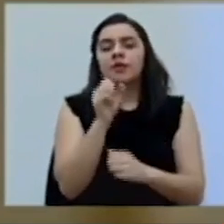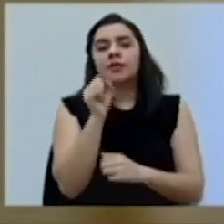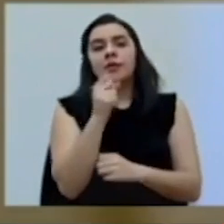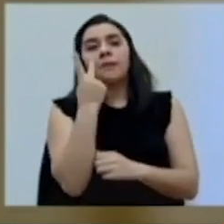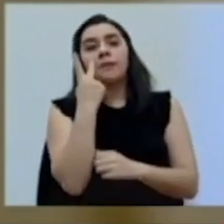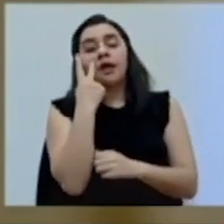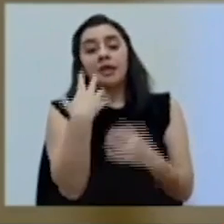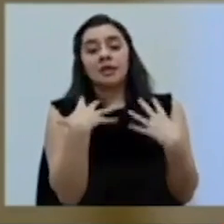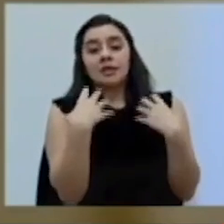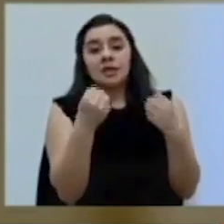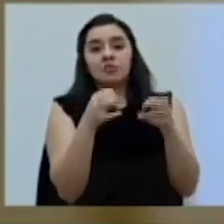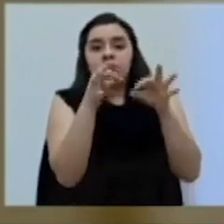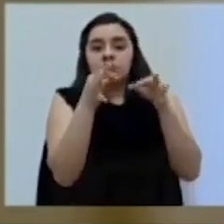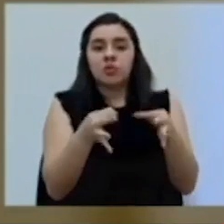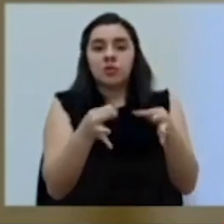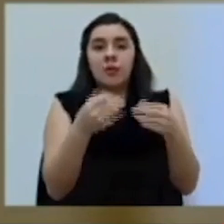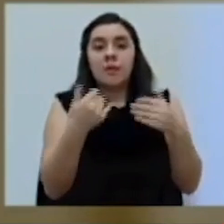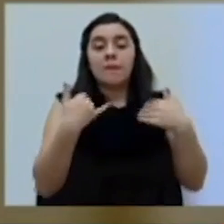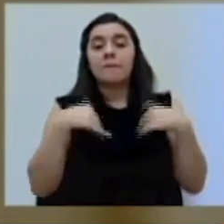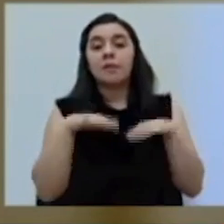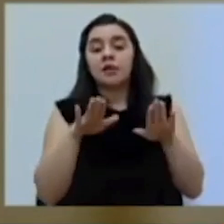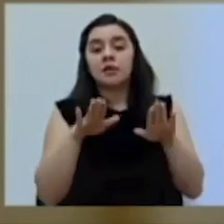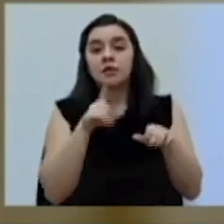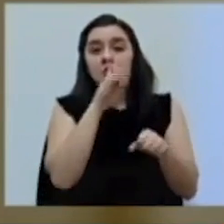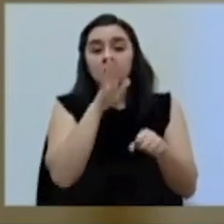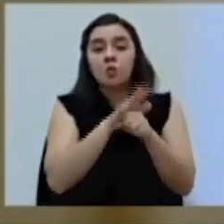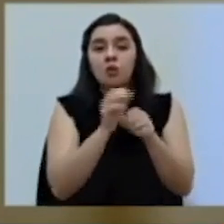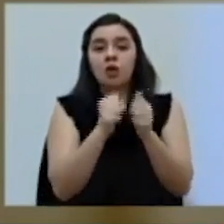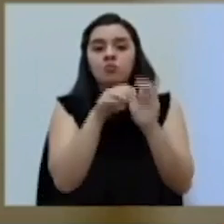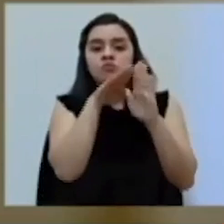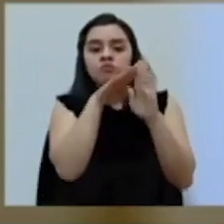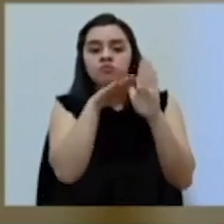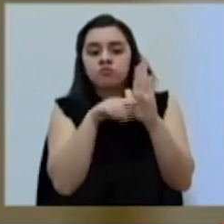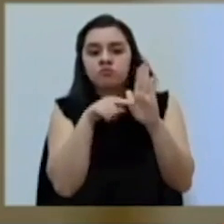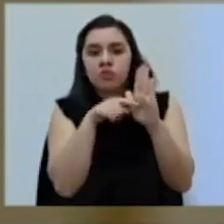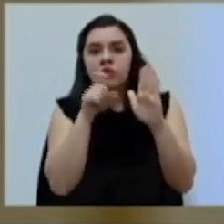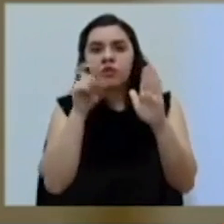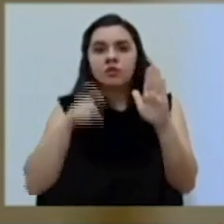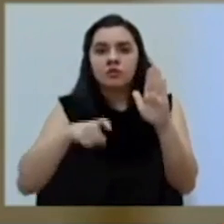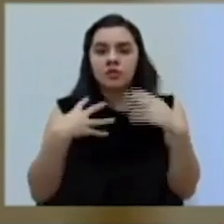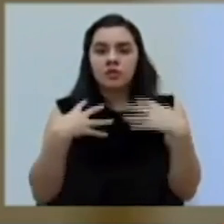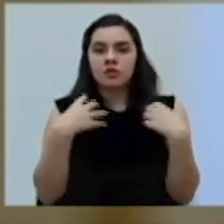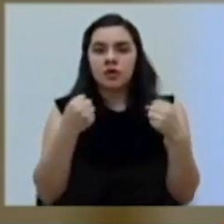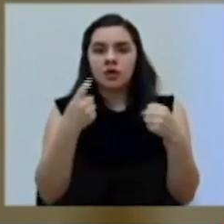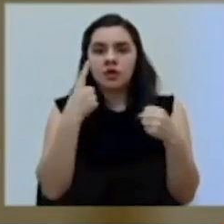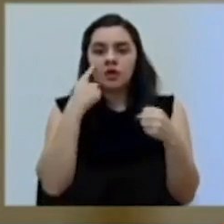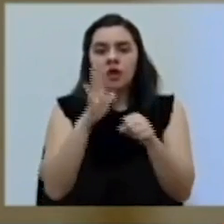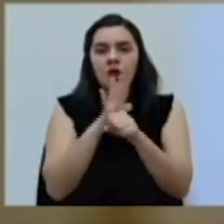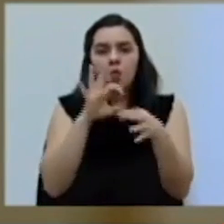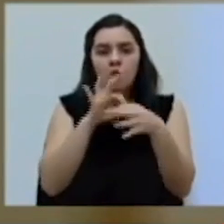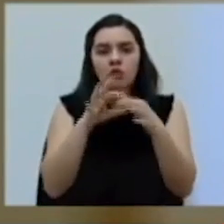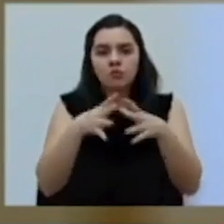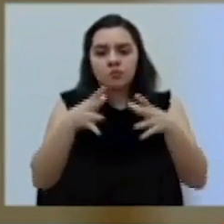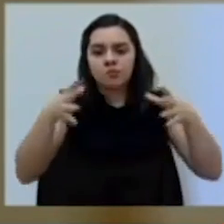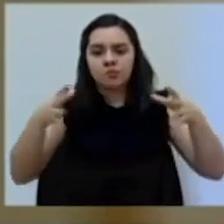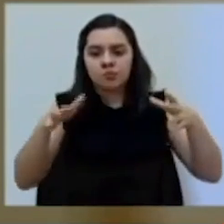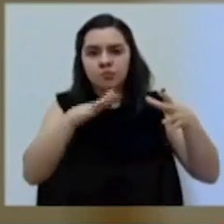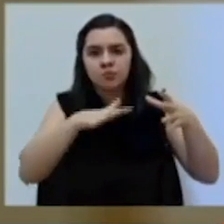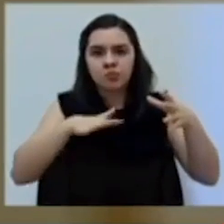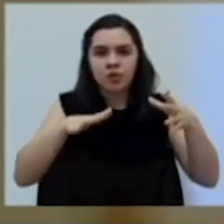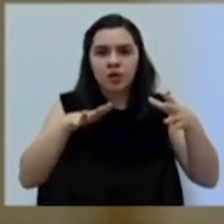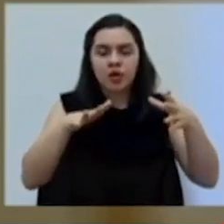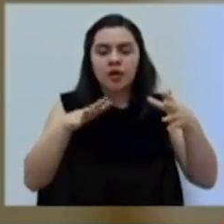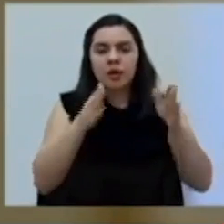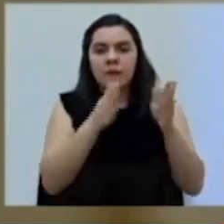estableció es que mientras se cumplan con las condiciones sanitarias que se requieren de acuerdo a la capacidad de aforo y la logística del